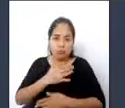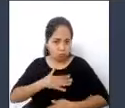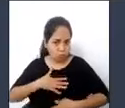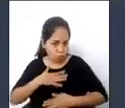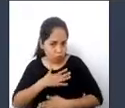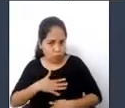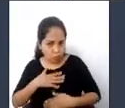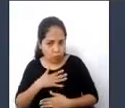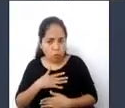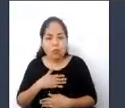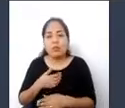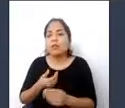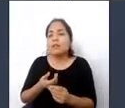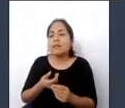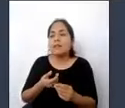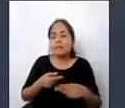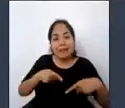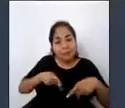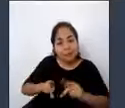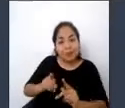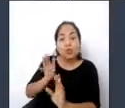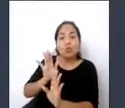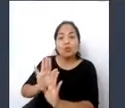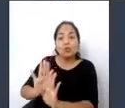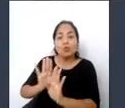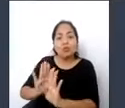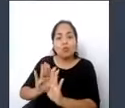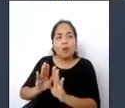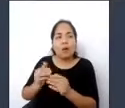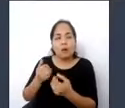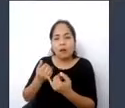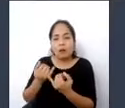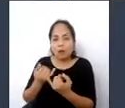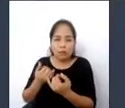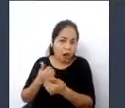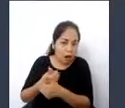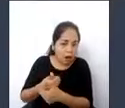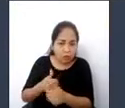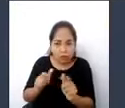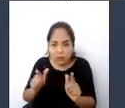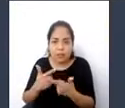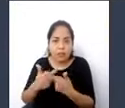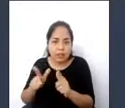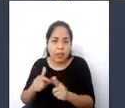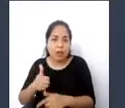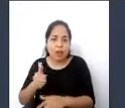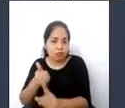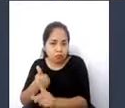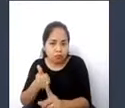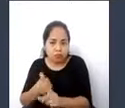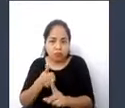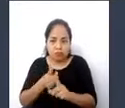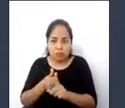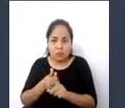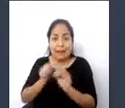autónoma y natural posible. Este es el concepto oficial de lo que es la accesibilidad universal.